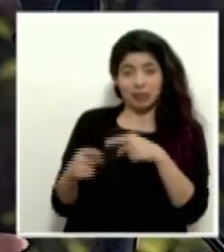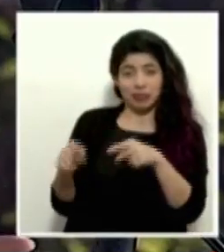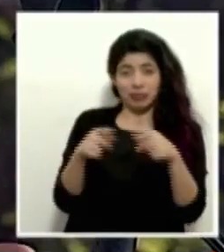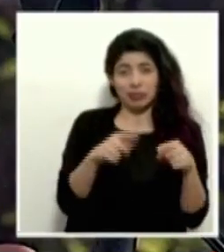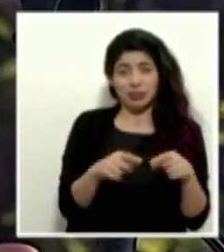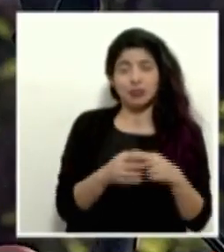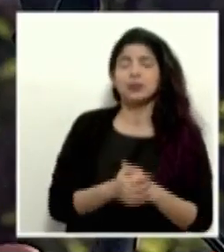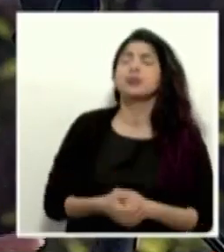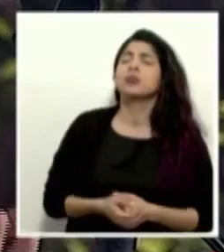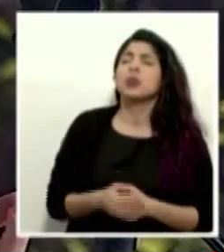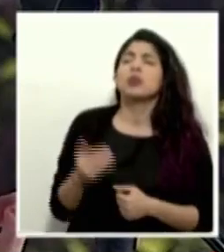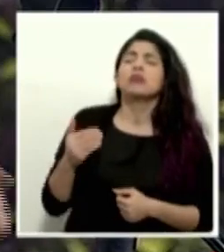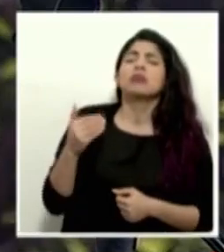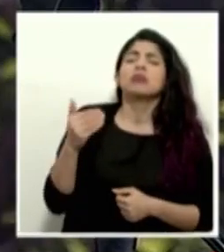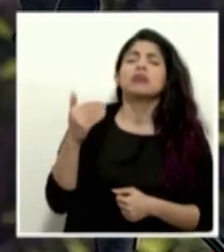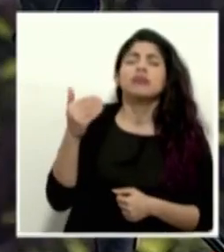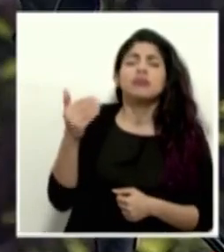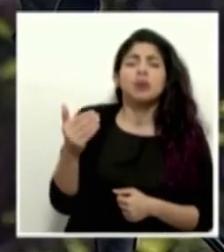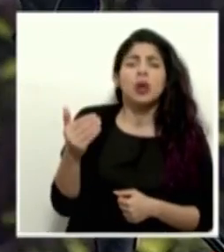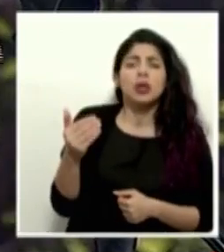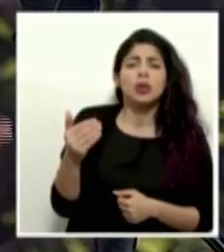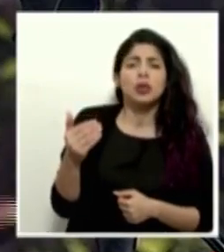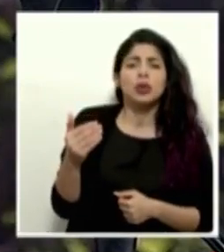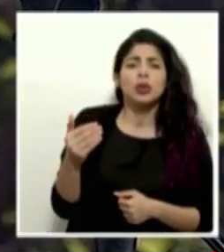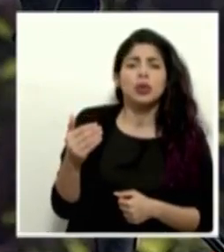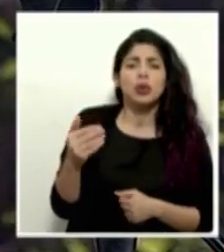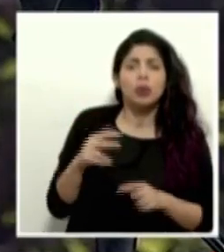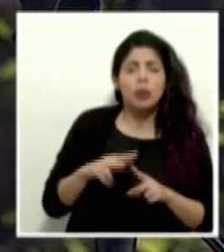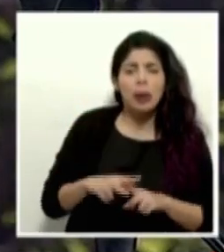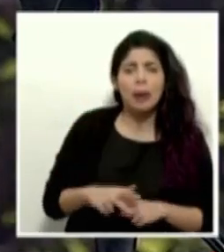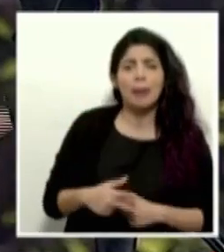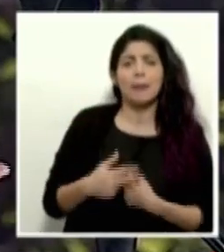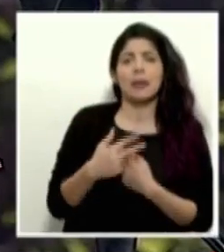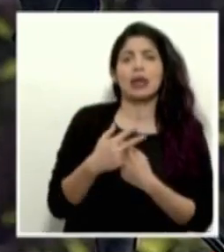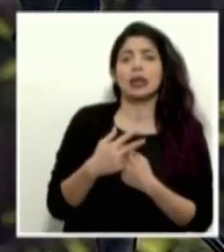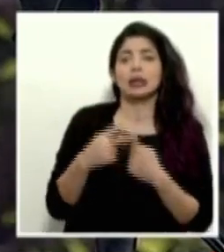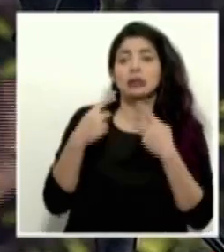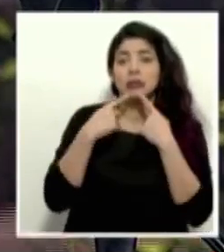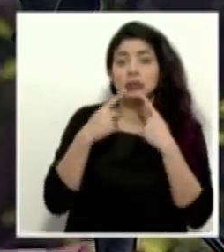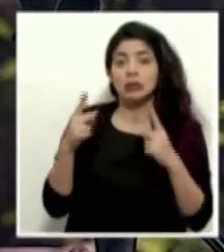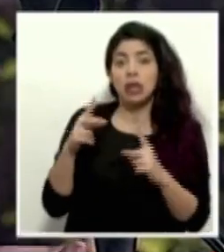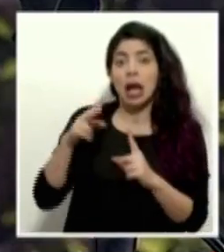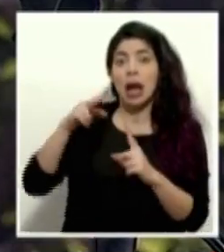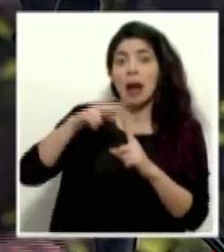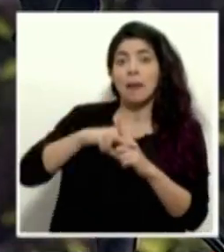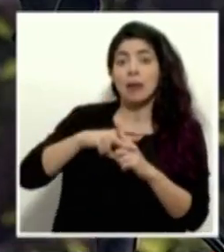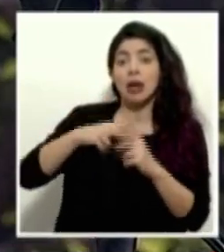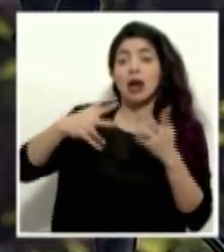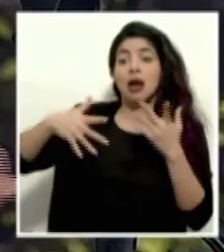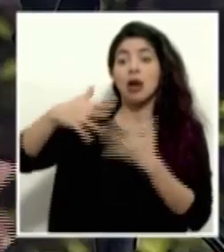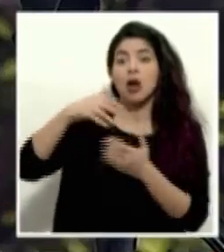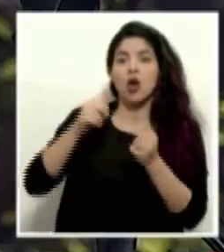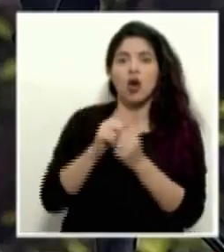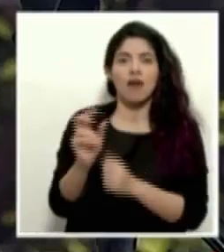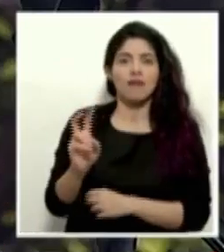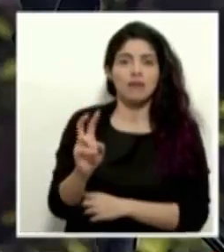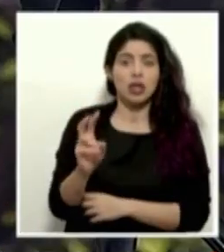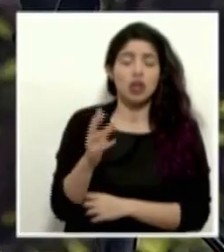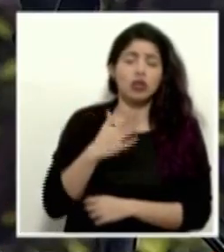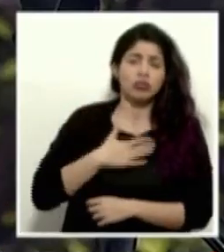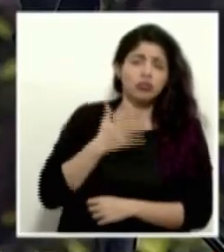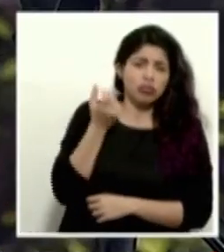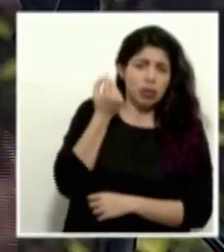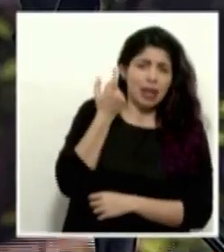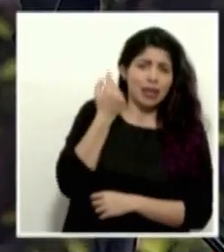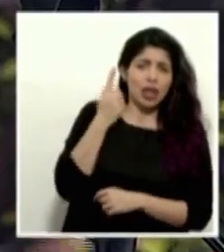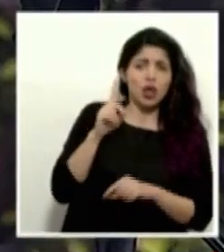¿en qué momento empezará a emitirse el mensaje y deberá aplicarse la convivencia con el virus? En el entendido, Daniel, que